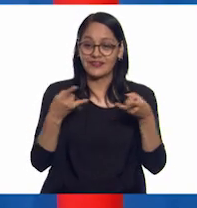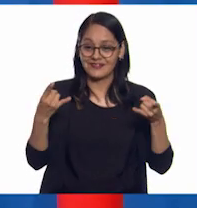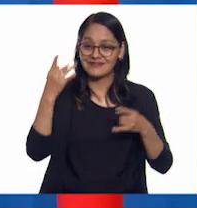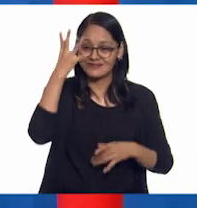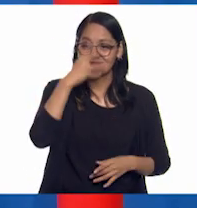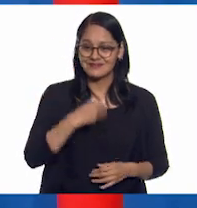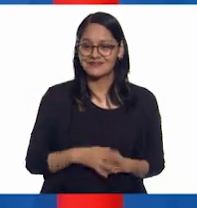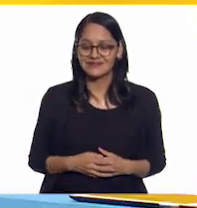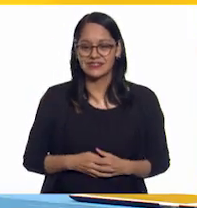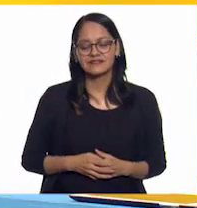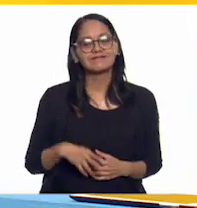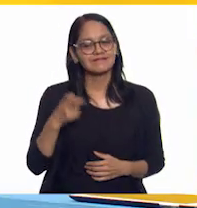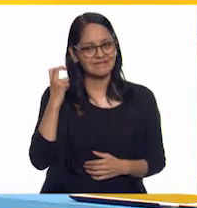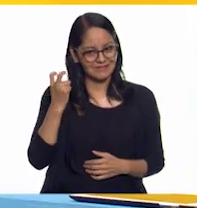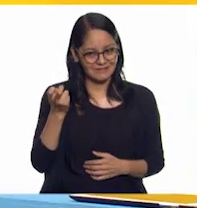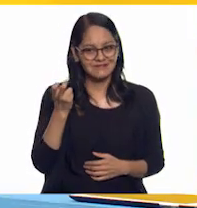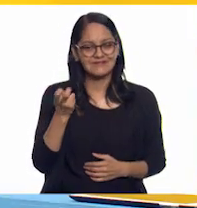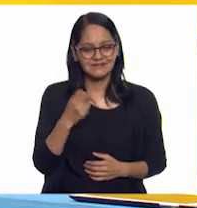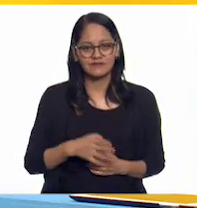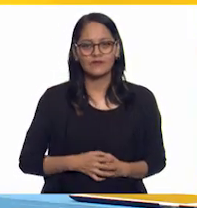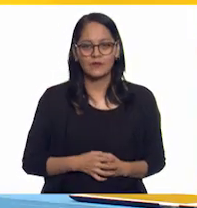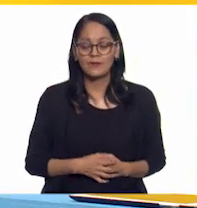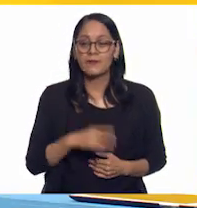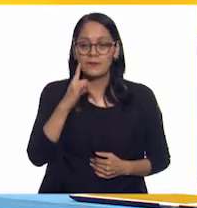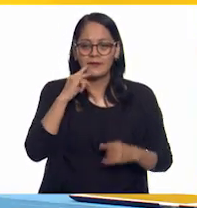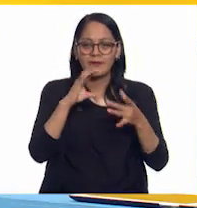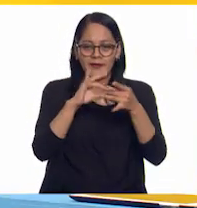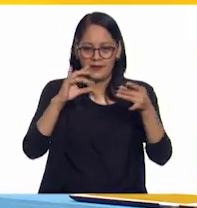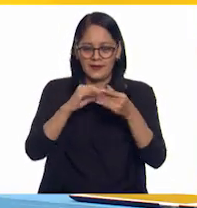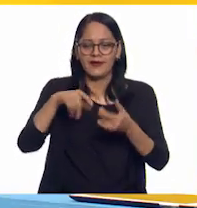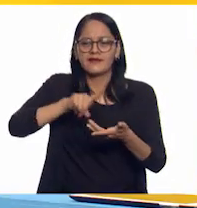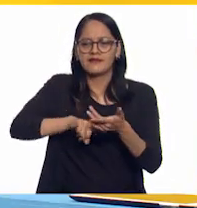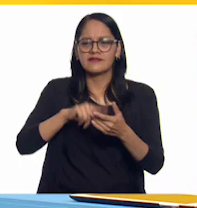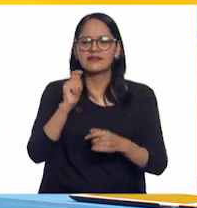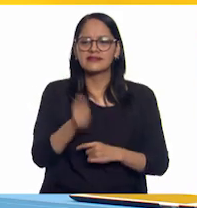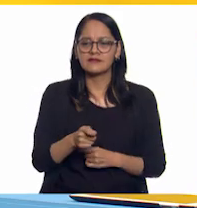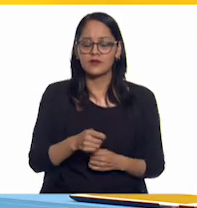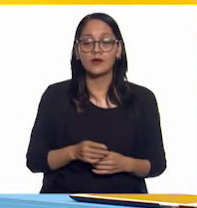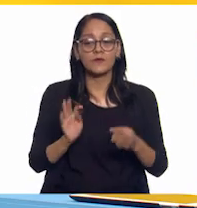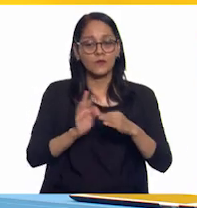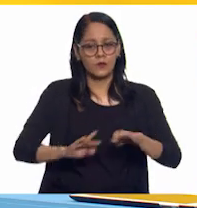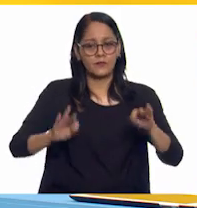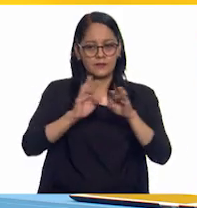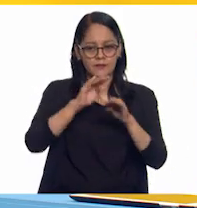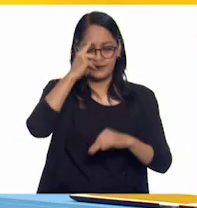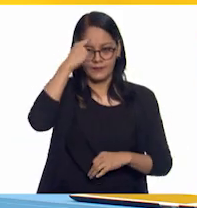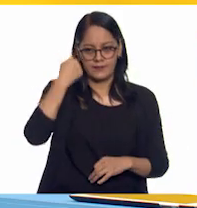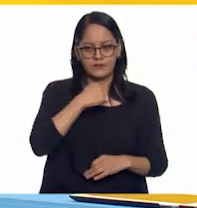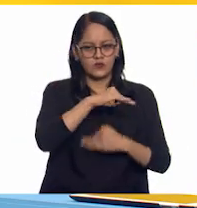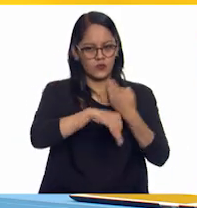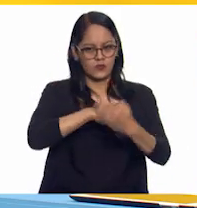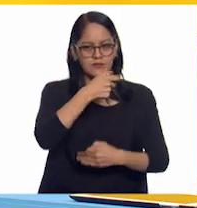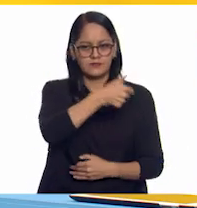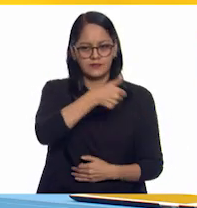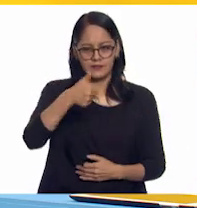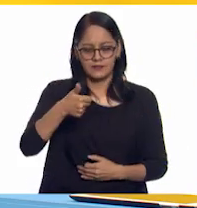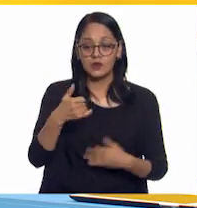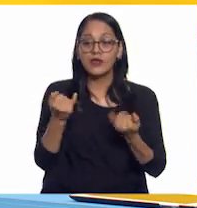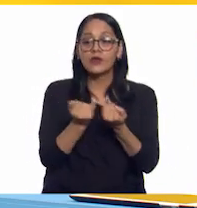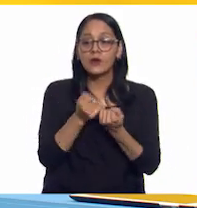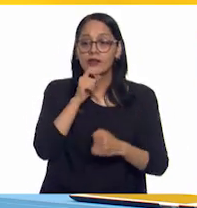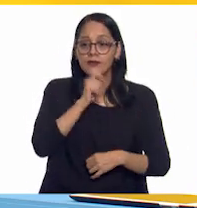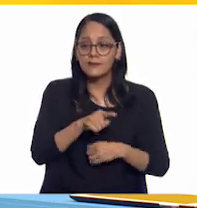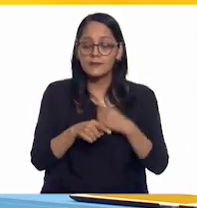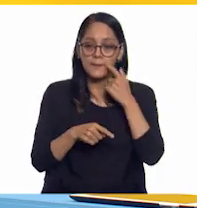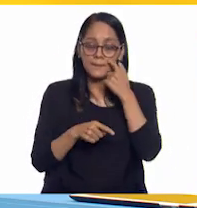historia! Así es. Habla en parte de lo que es importante para cada uno y también la forma en la que se